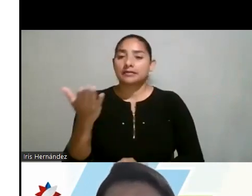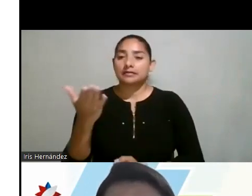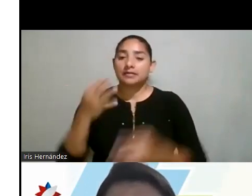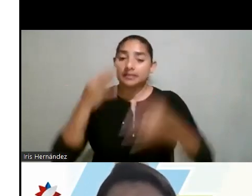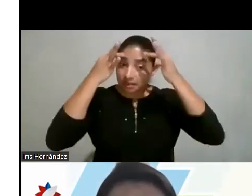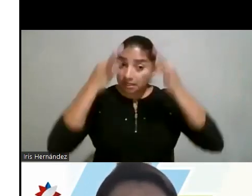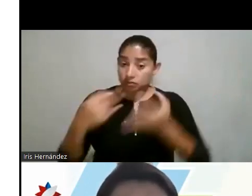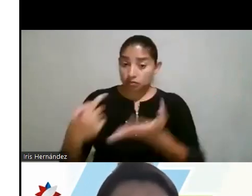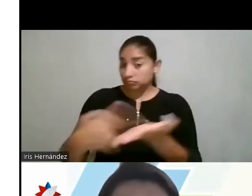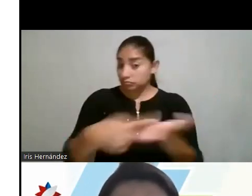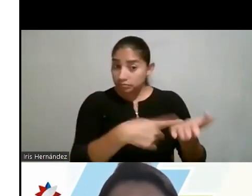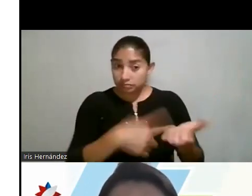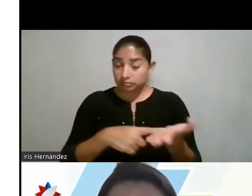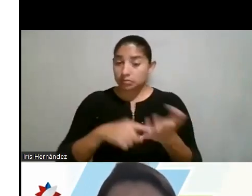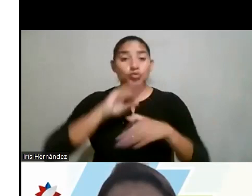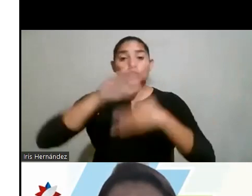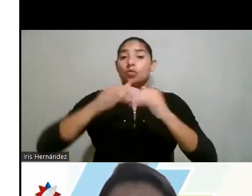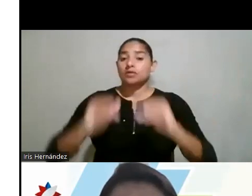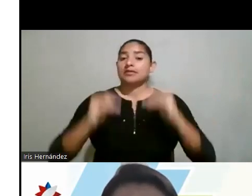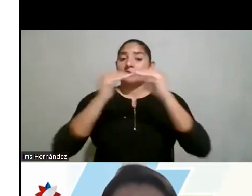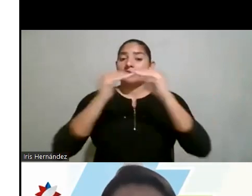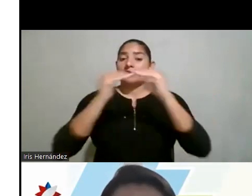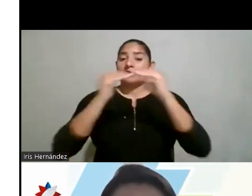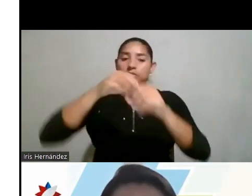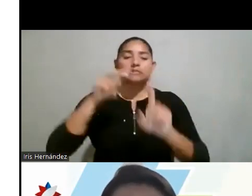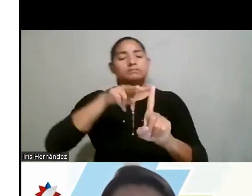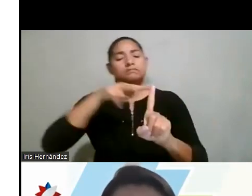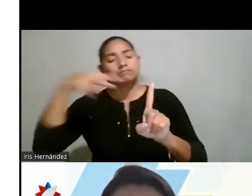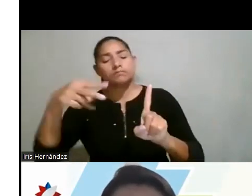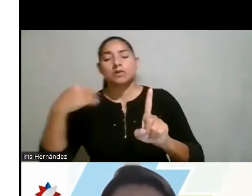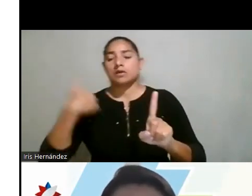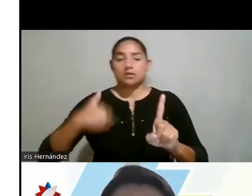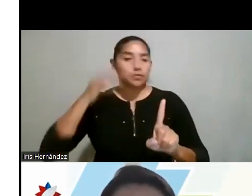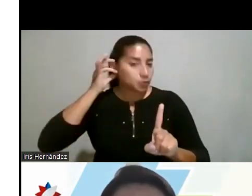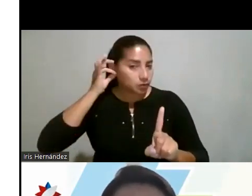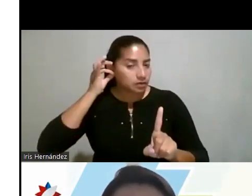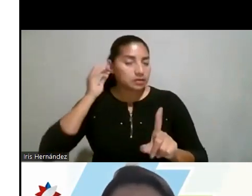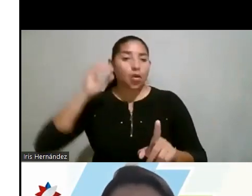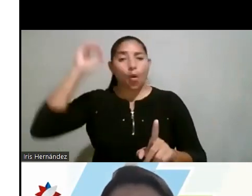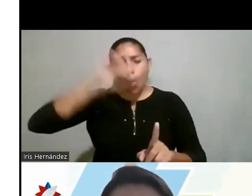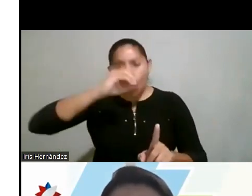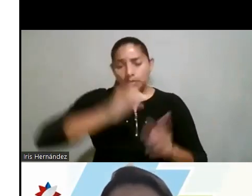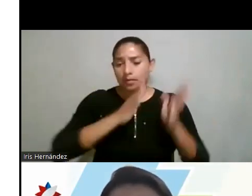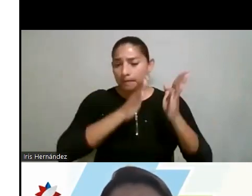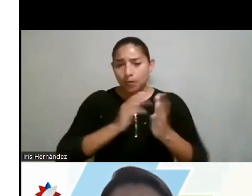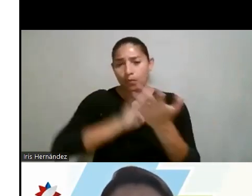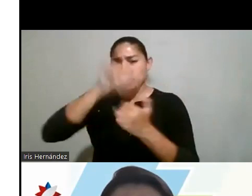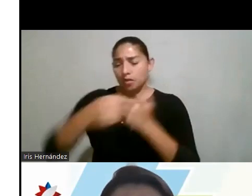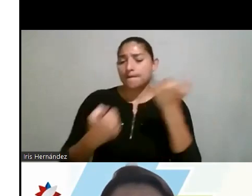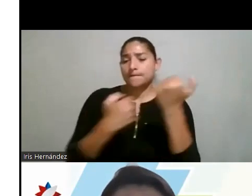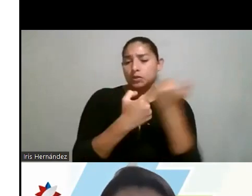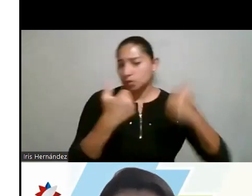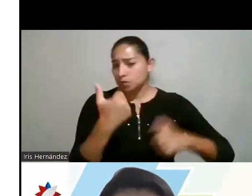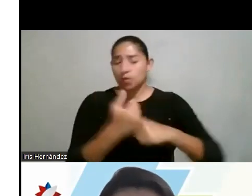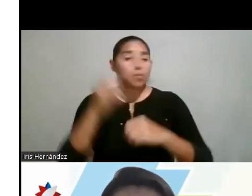decisiones que se tomen a todo nivel también incorporen perspectiva de género. Obviamente, programas y proyectos de apoyo a mujeres